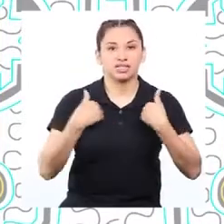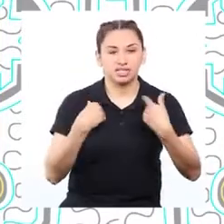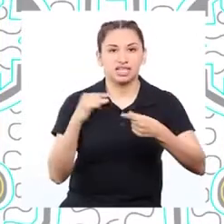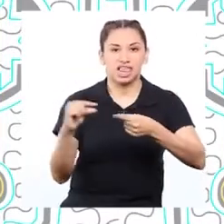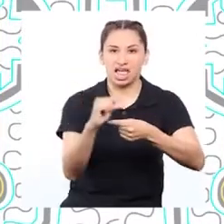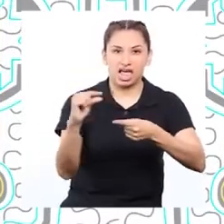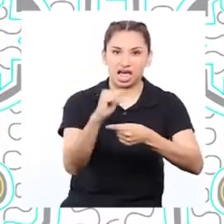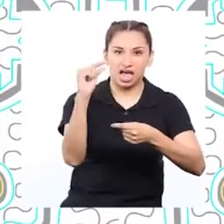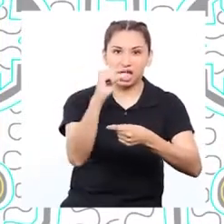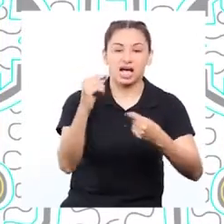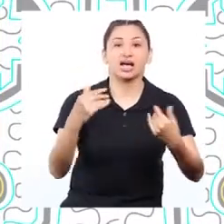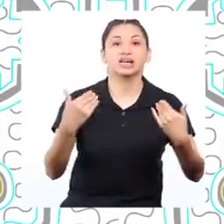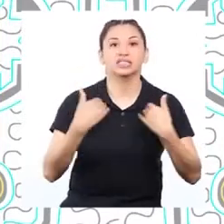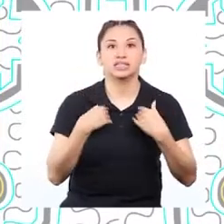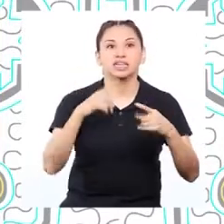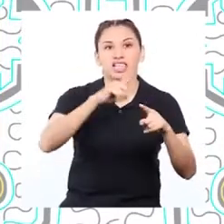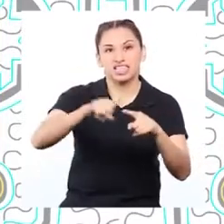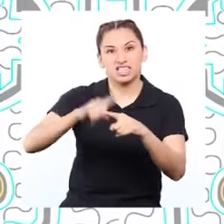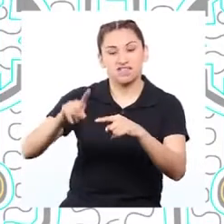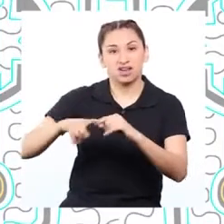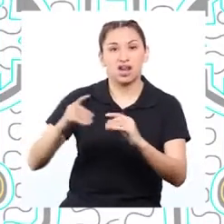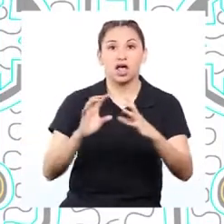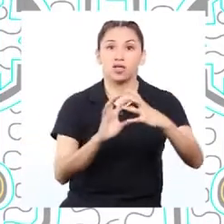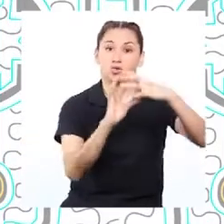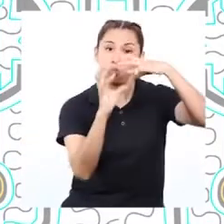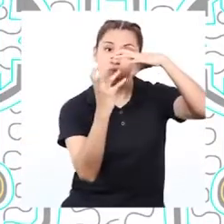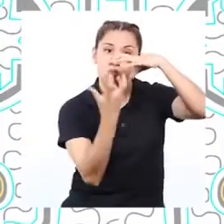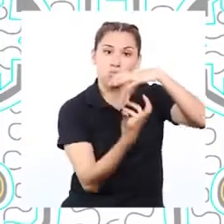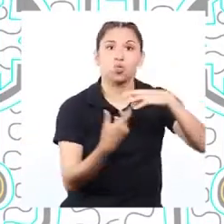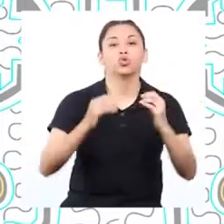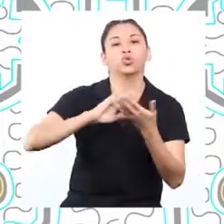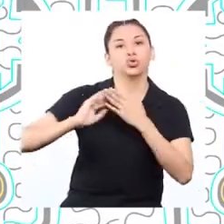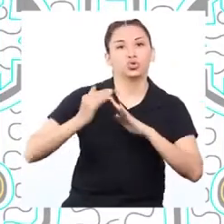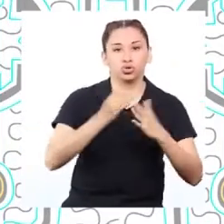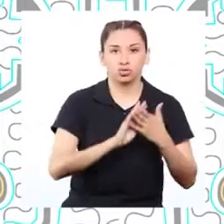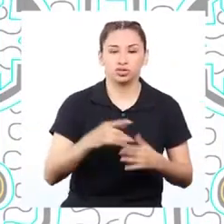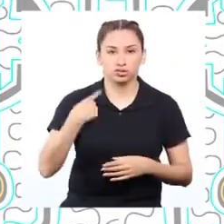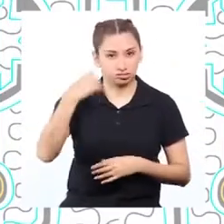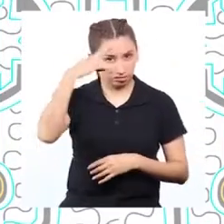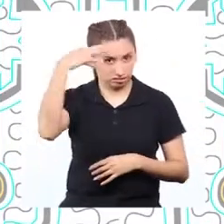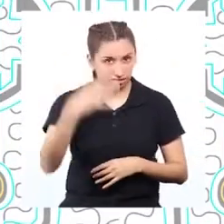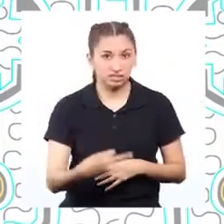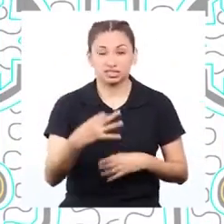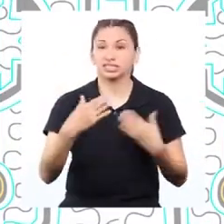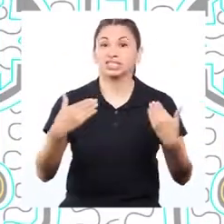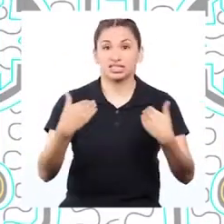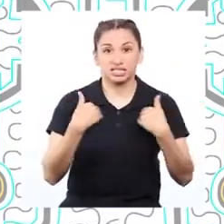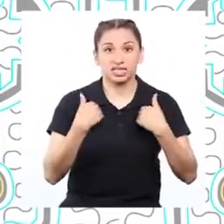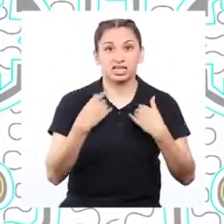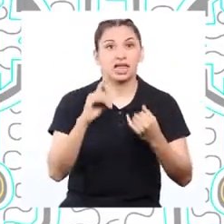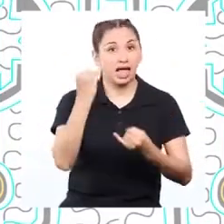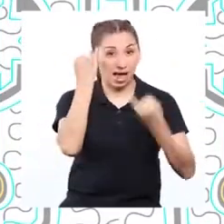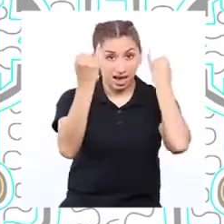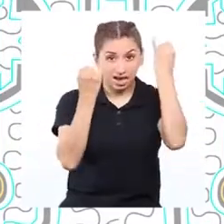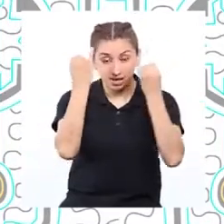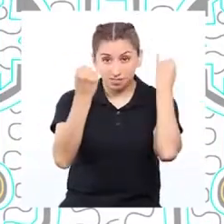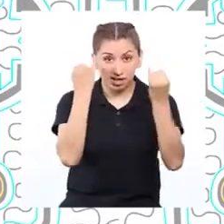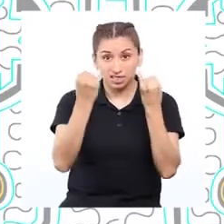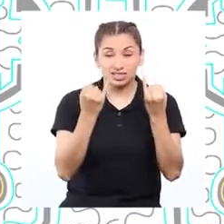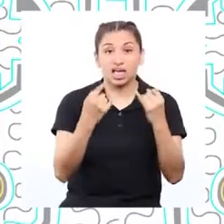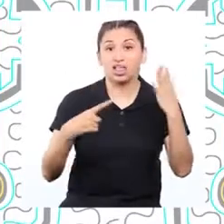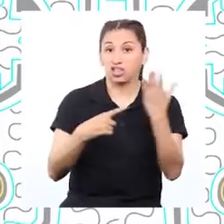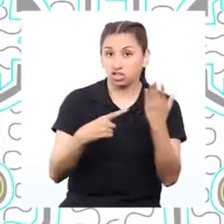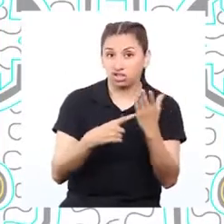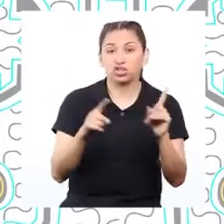de gases de efecto invernadero, lo que ocasiona daño al planeta y a la comunidad. Estoy segura de que así como la humanidad ha inventado la